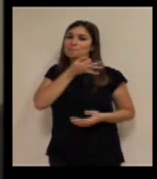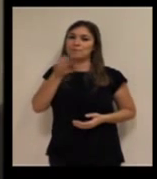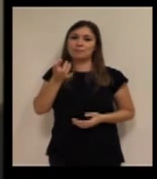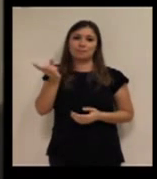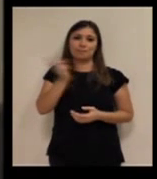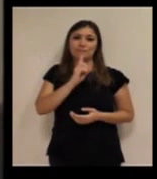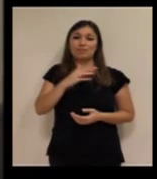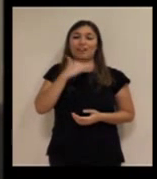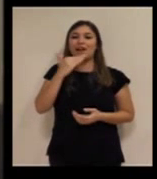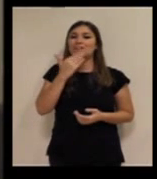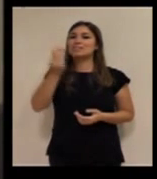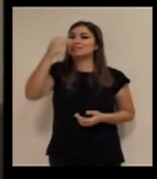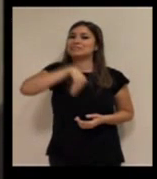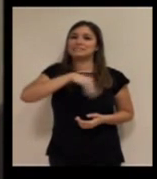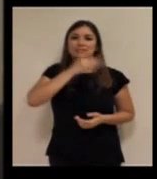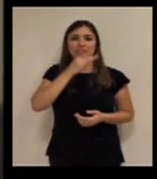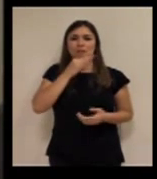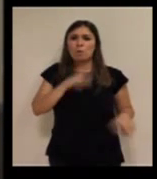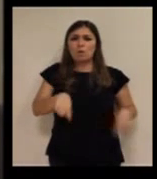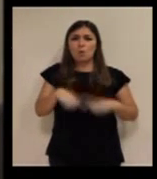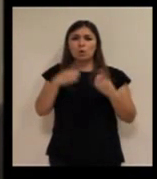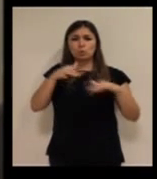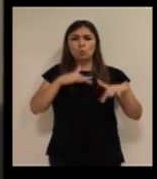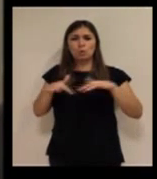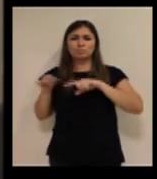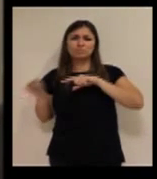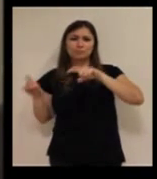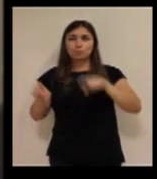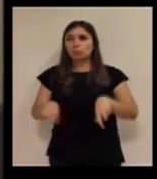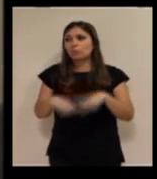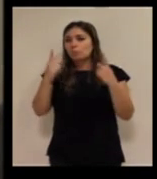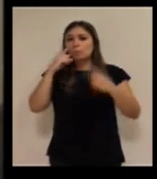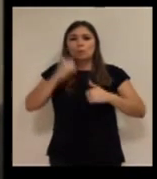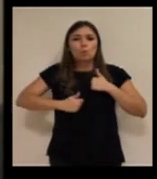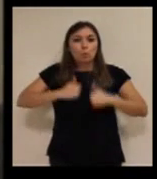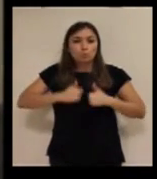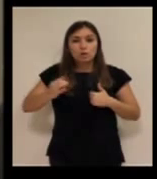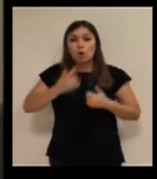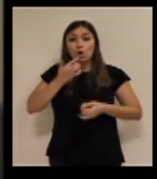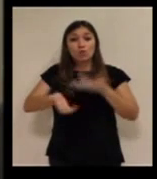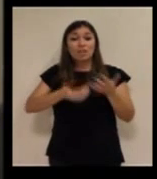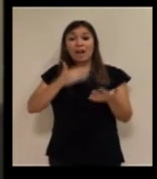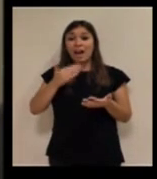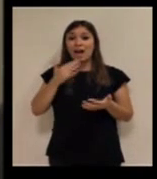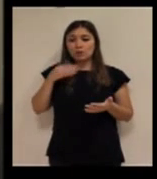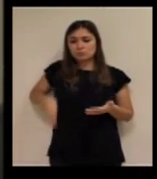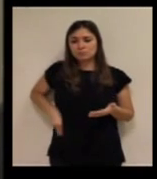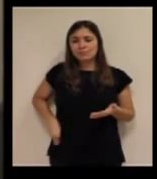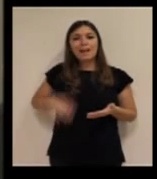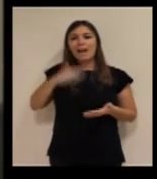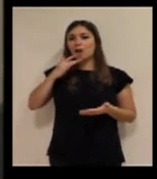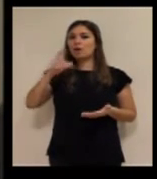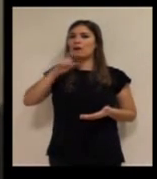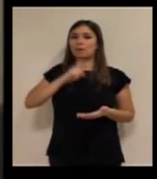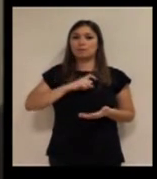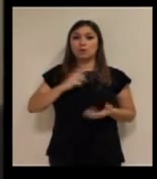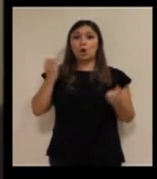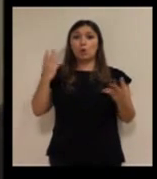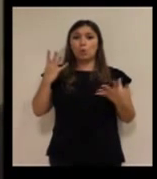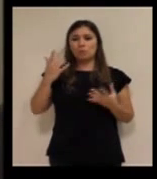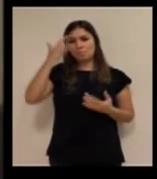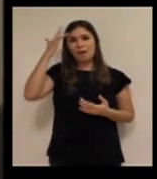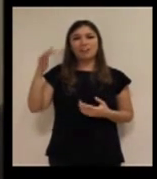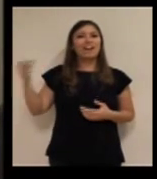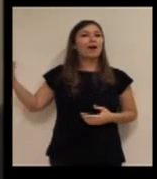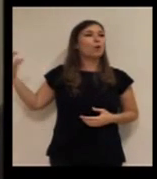algo que, llevándolo donde lo lleves, estando en la ducha o estando cocinando, te avise. Una luz, por si estás de